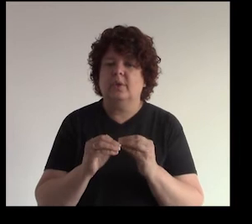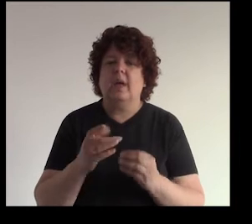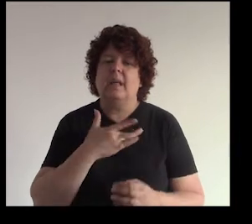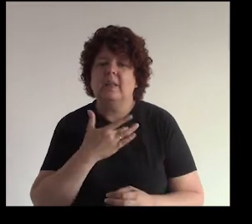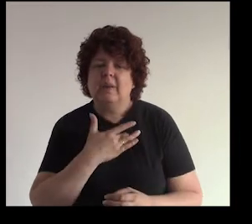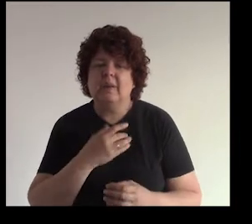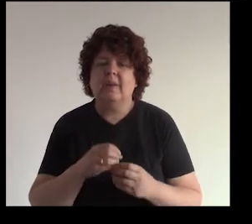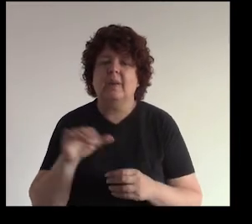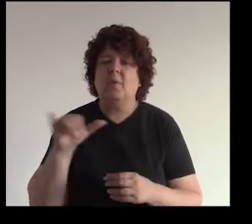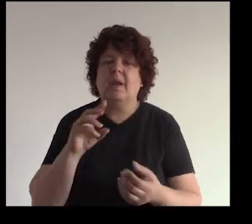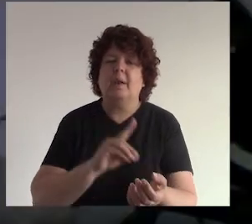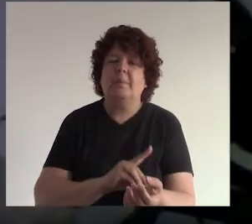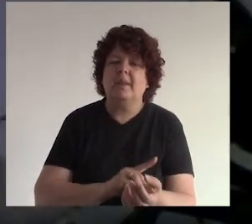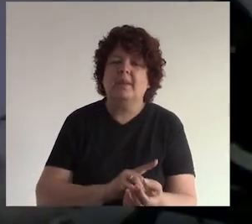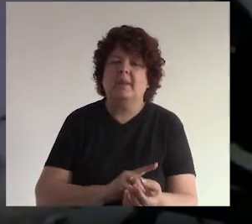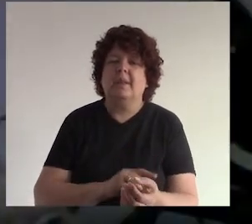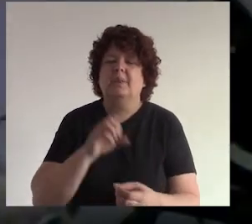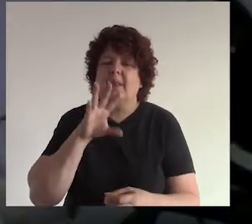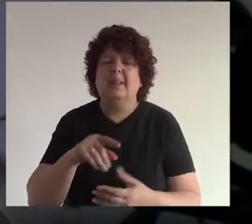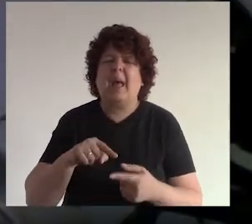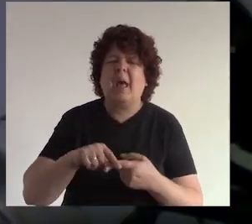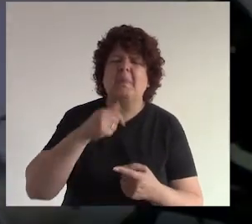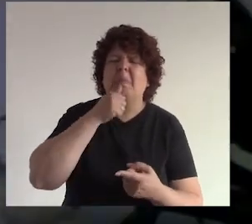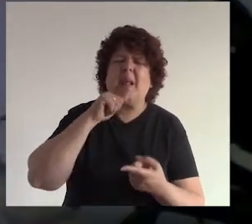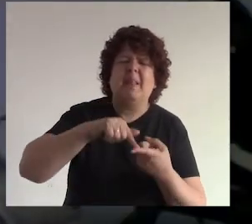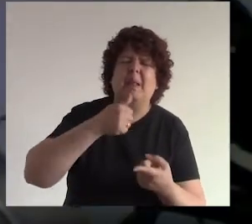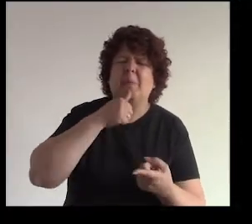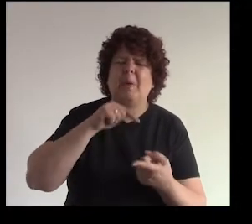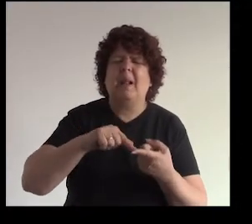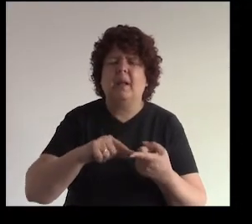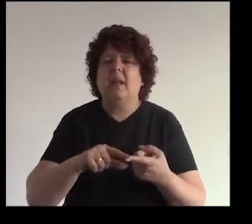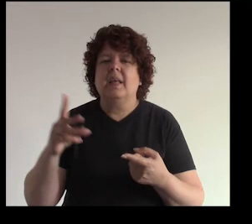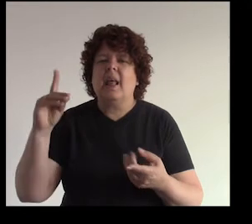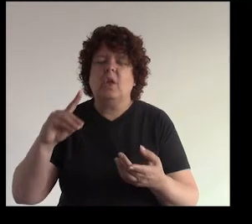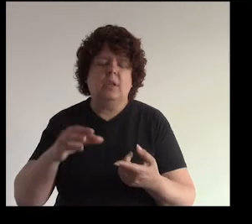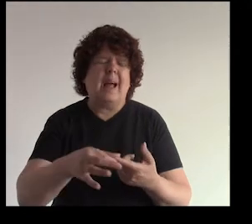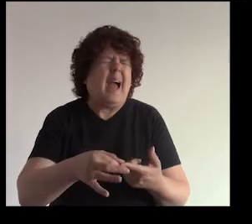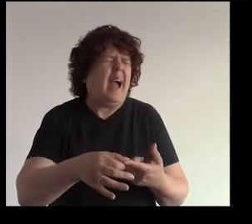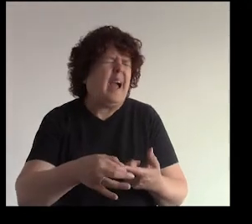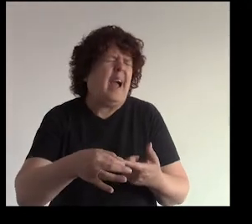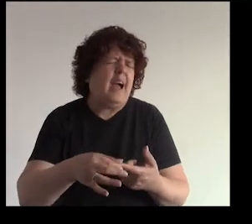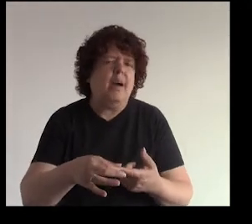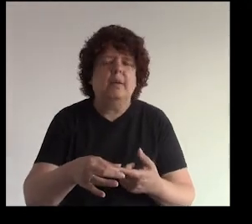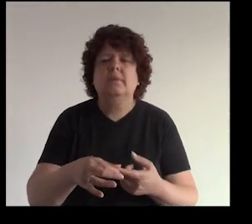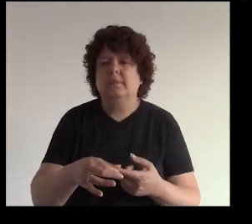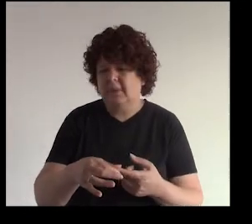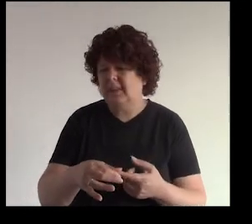así como cuando vamos al médico doctor me duele el dedo ay a ver y te agarra el dedo y gritas ¡ah!